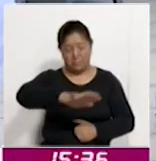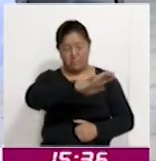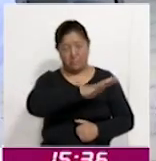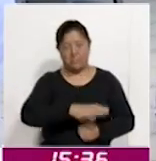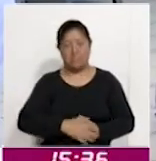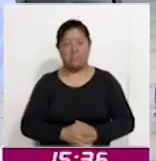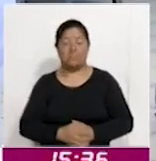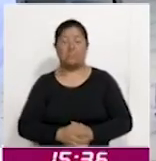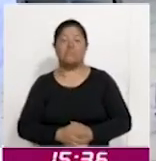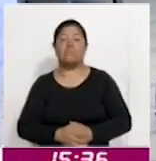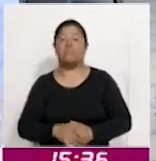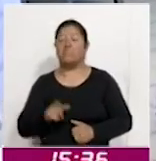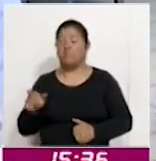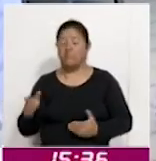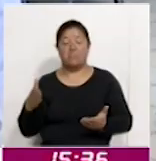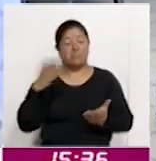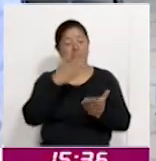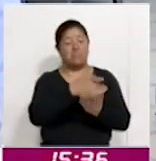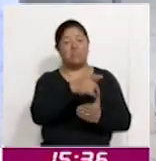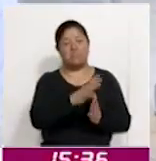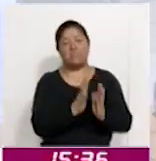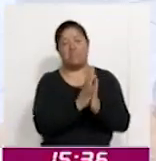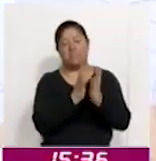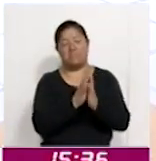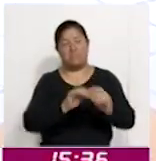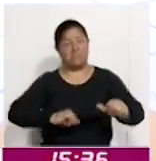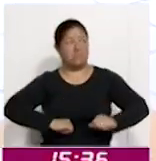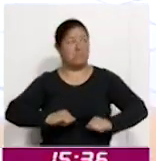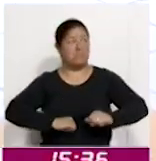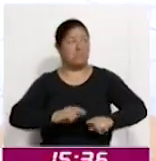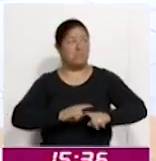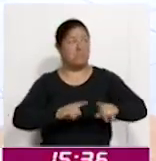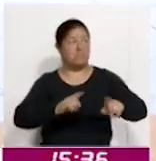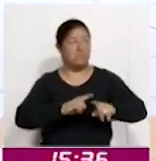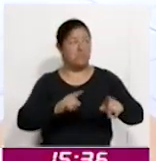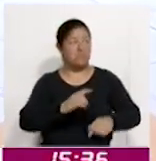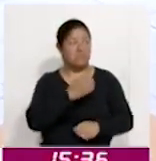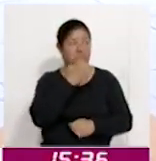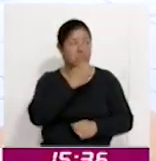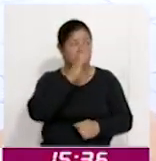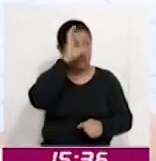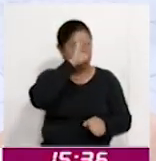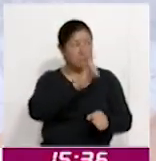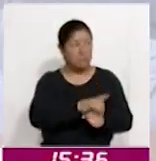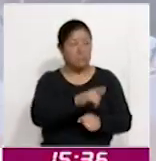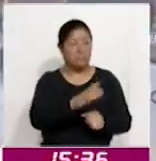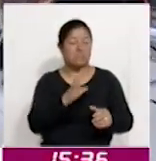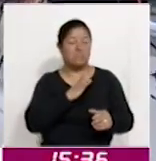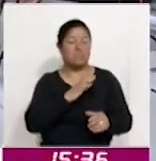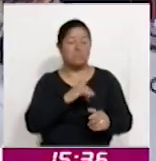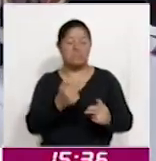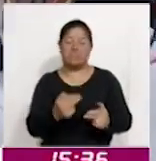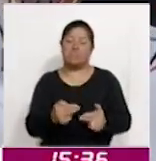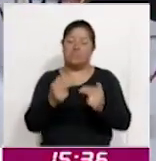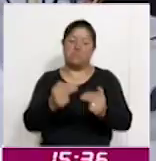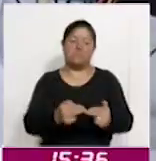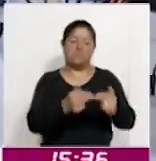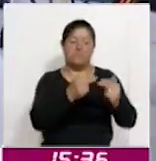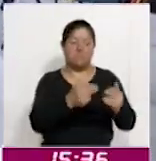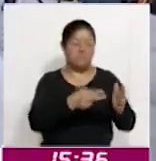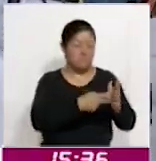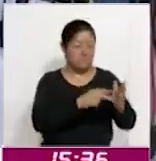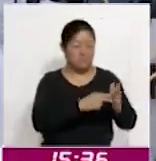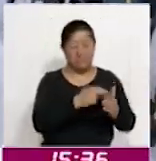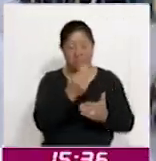Durante su instancia, los estudiantes participaron de diversas actividades académicas y culturales, entre ellas asistieron a clases en áreas como negocios, ingeniería y diseño,